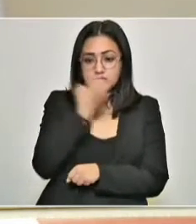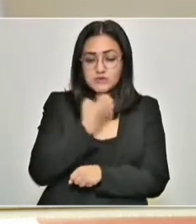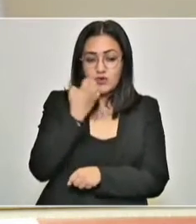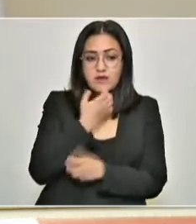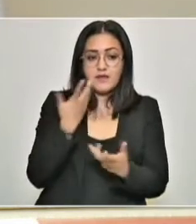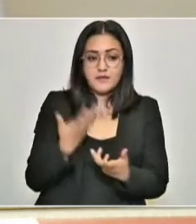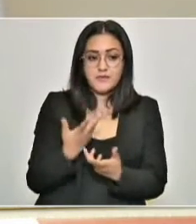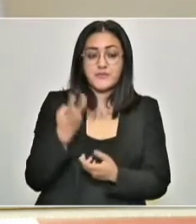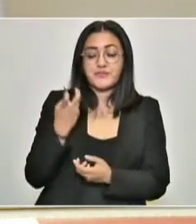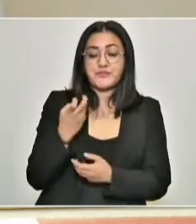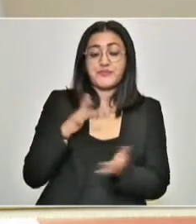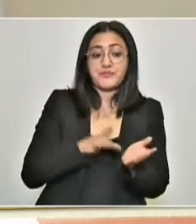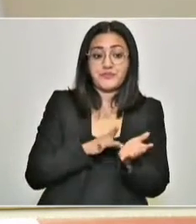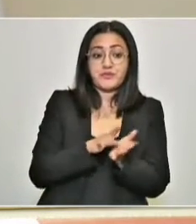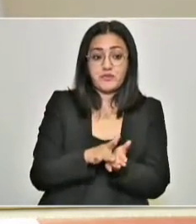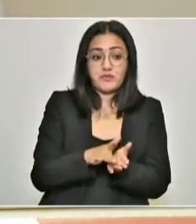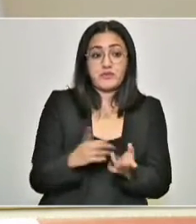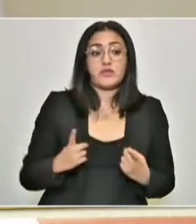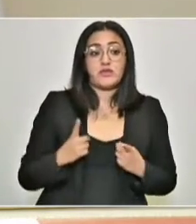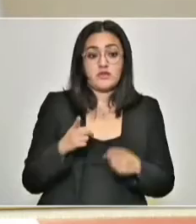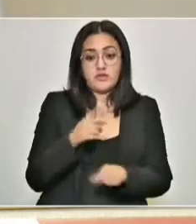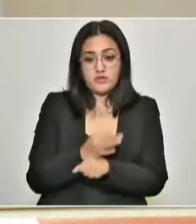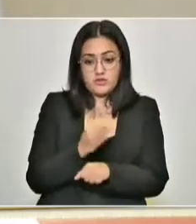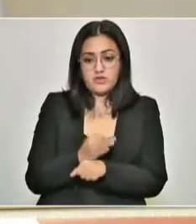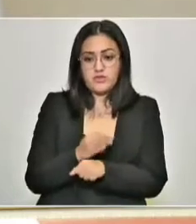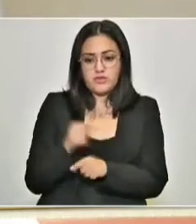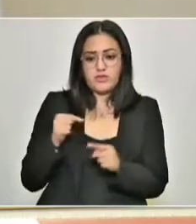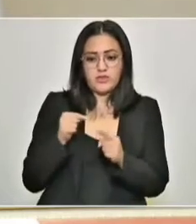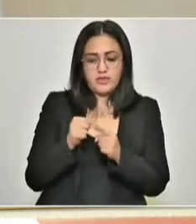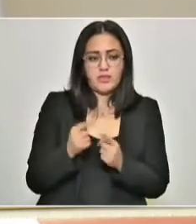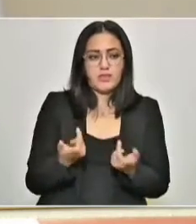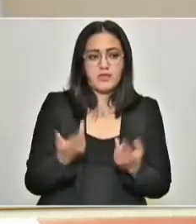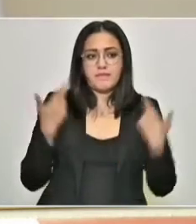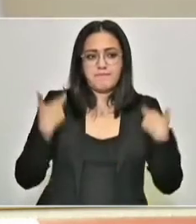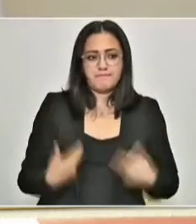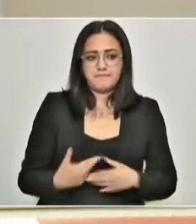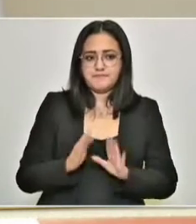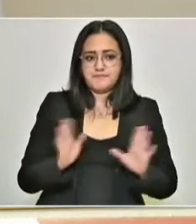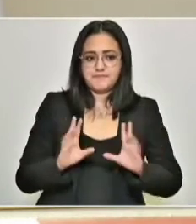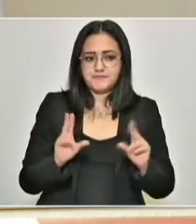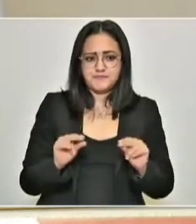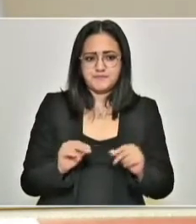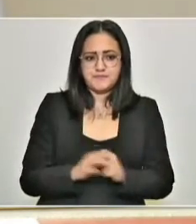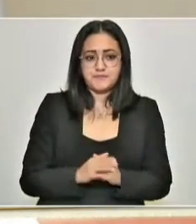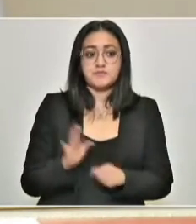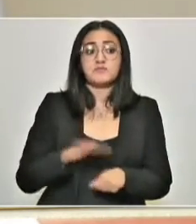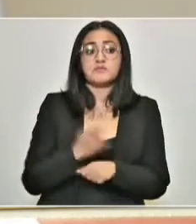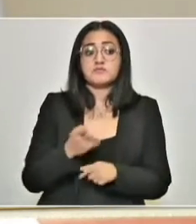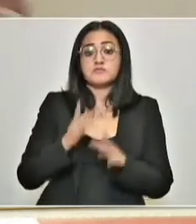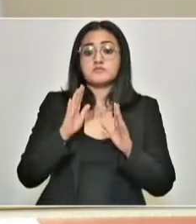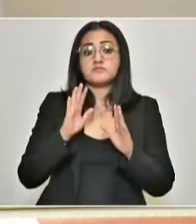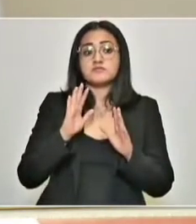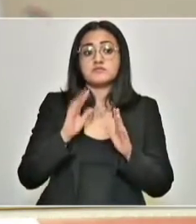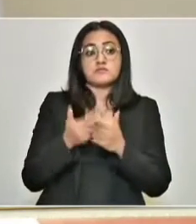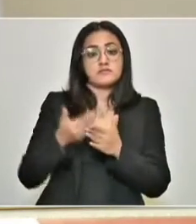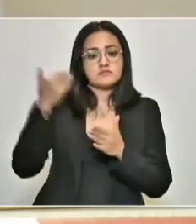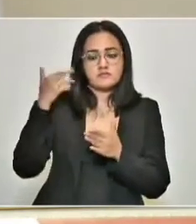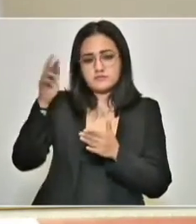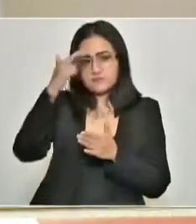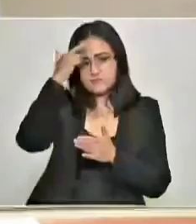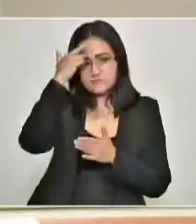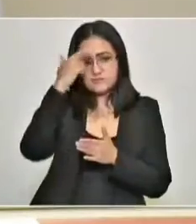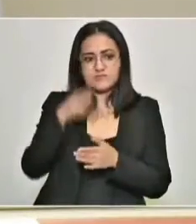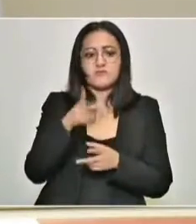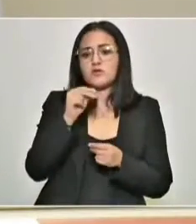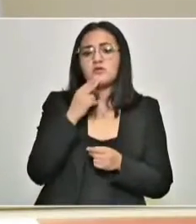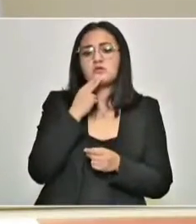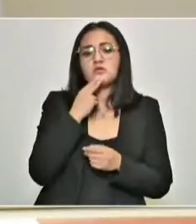Eso es lo que va, el apoyo que va a dar este año, no uniformes. Porque esos uniformes son parte de lo